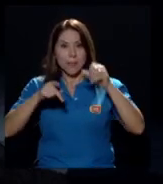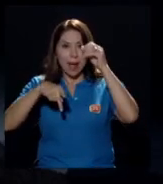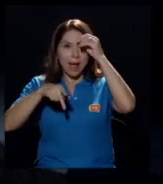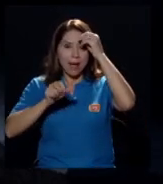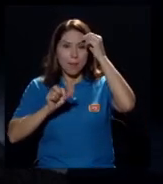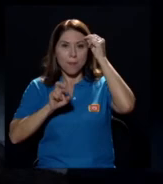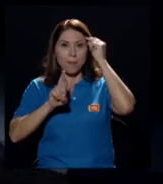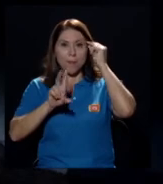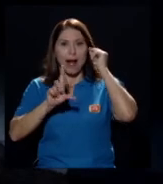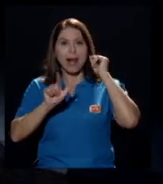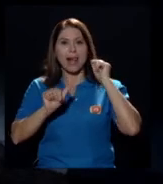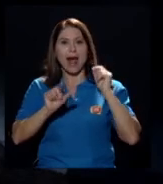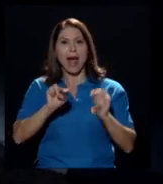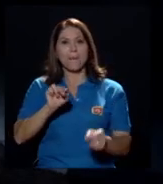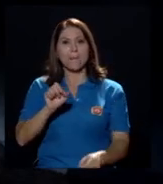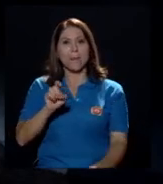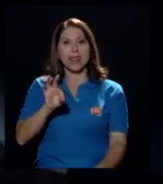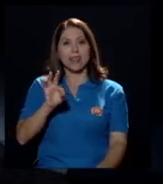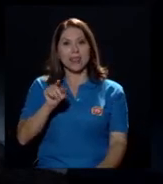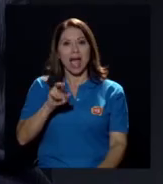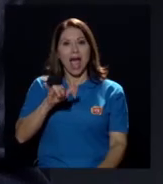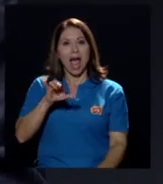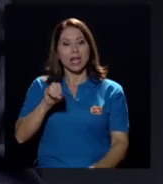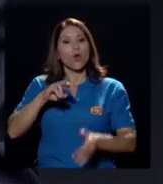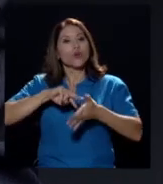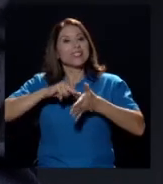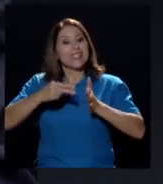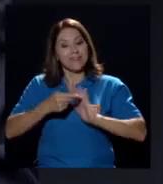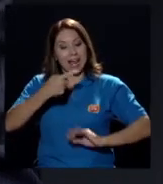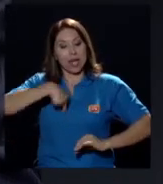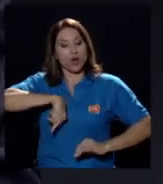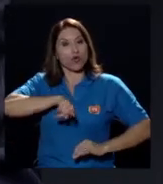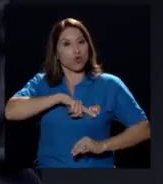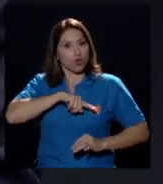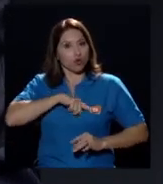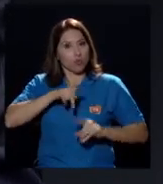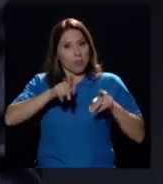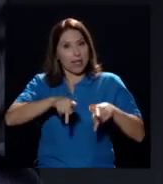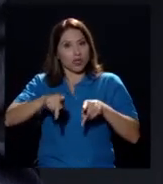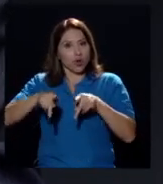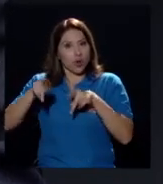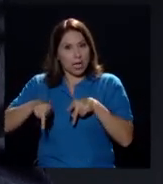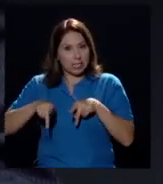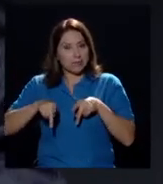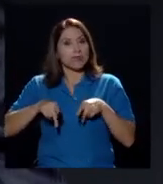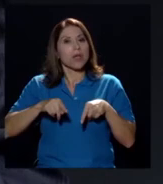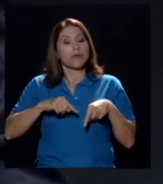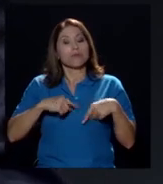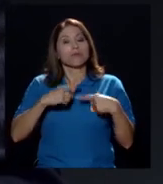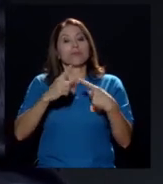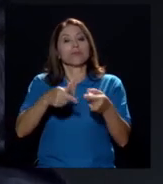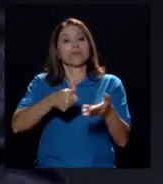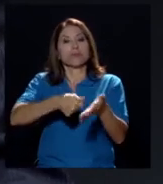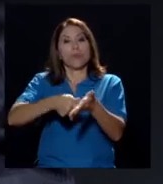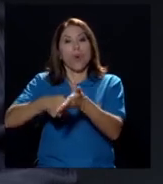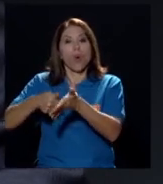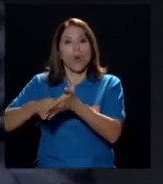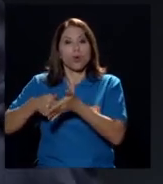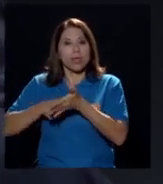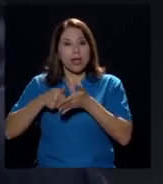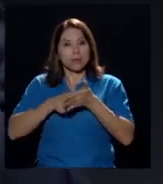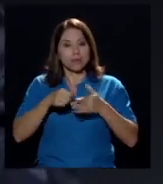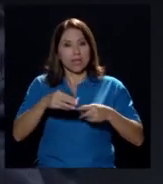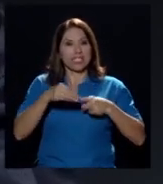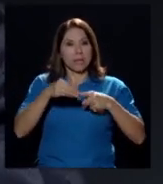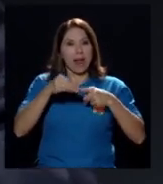Es decir, nosotros los votantes, el electorado vota en las elecciones principales a nivel nacional